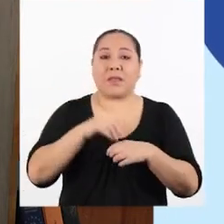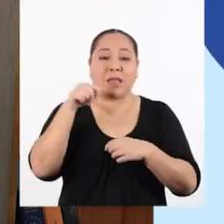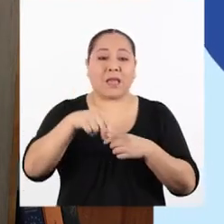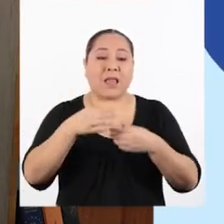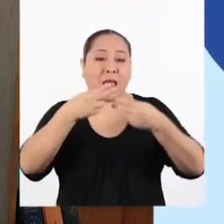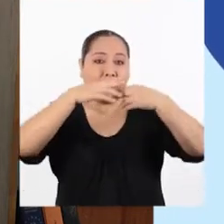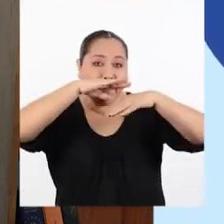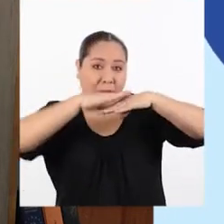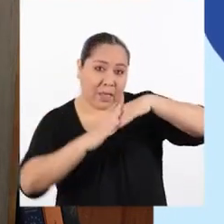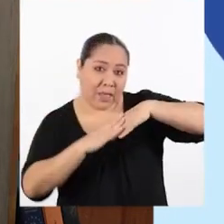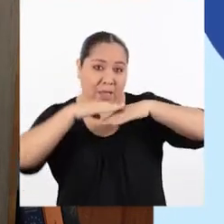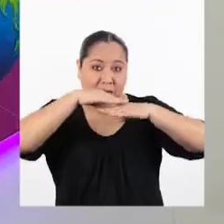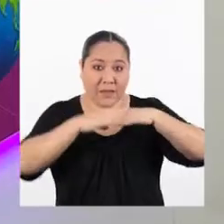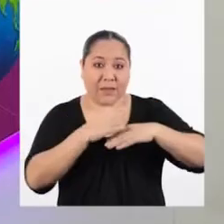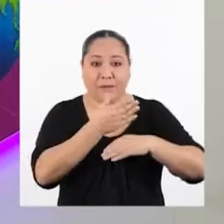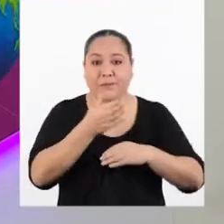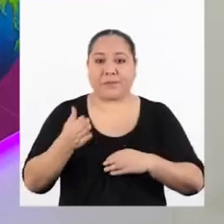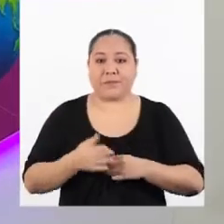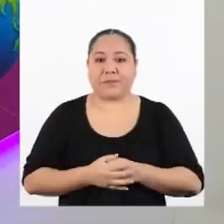palanca se desplace.